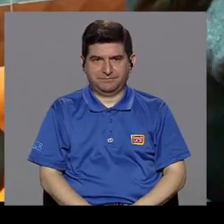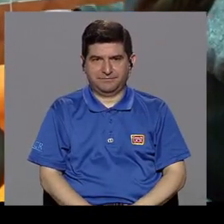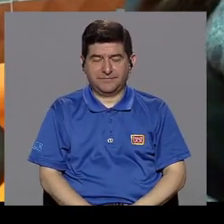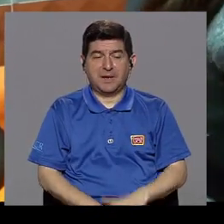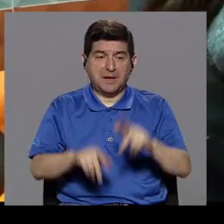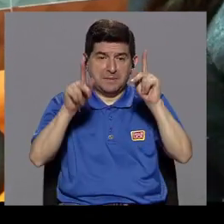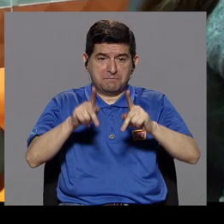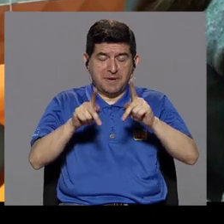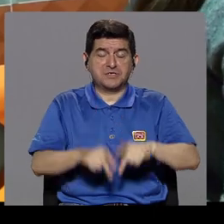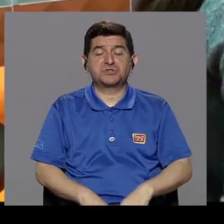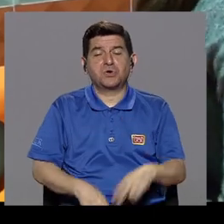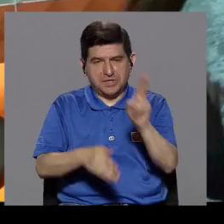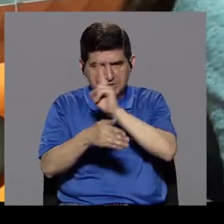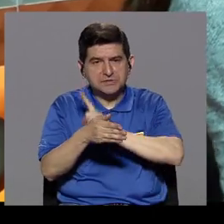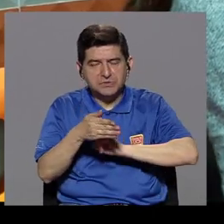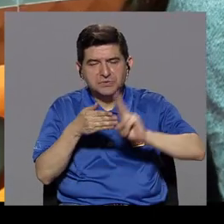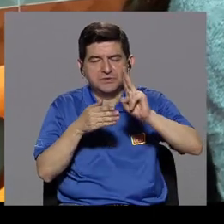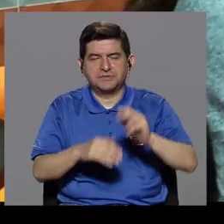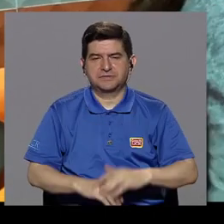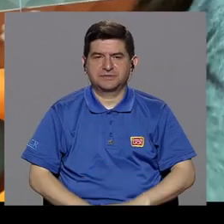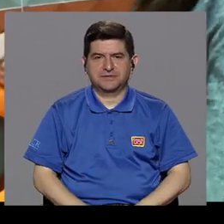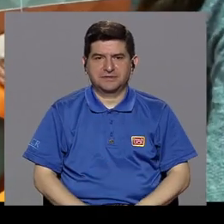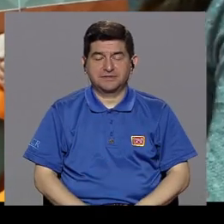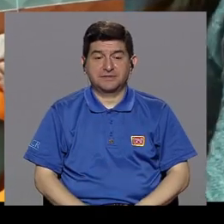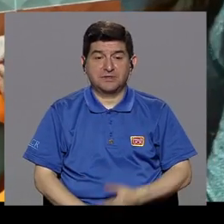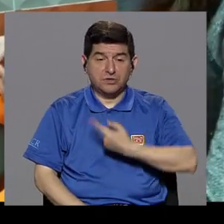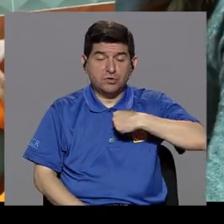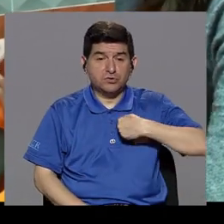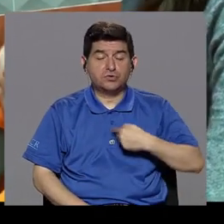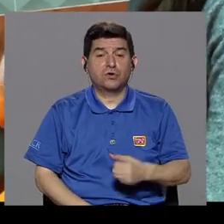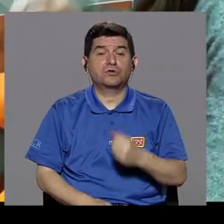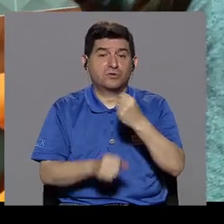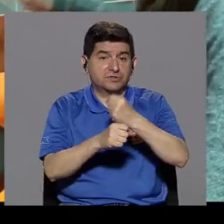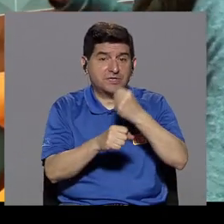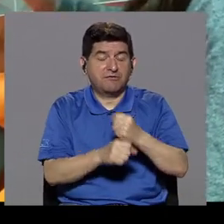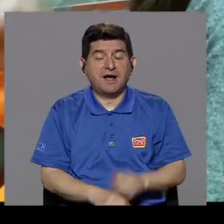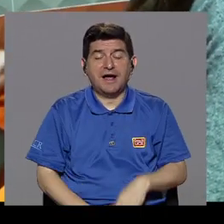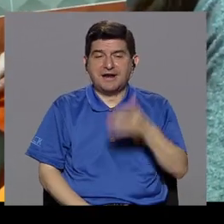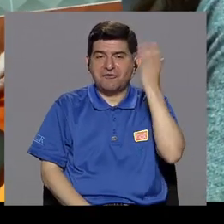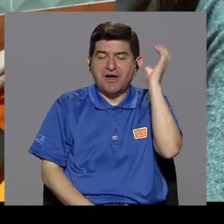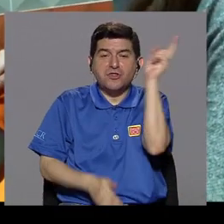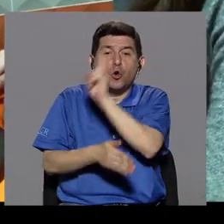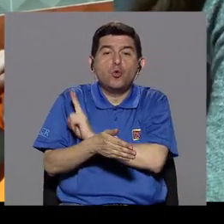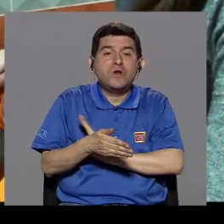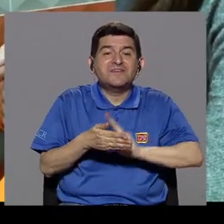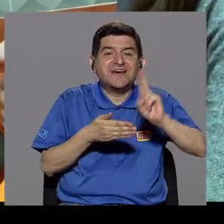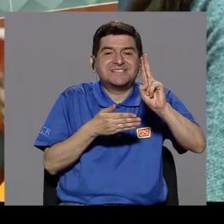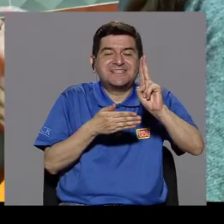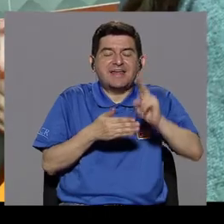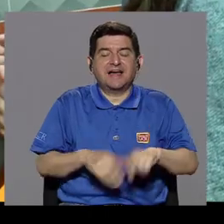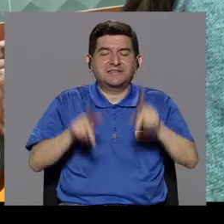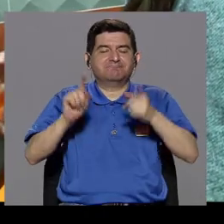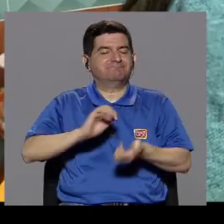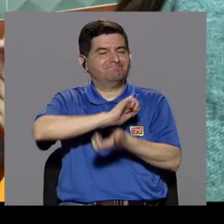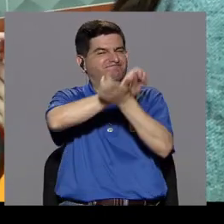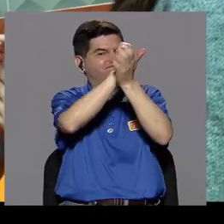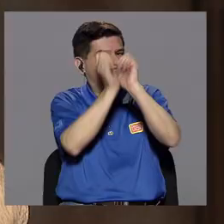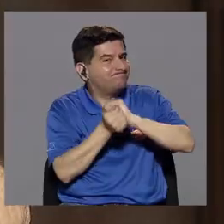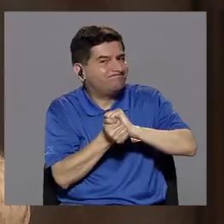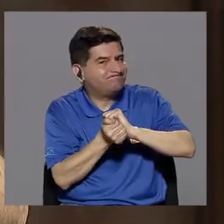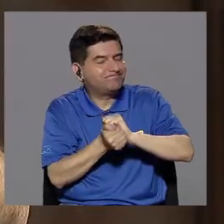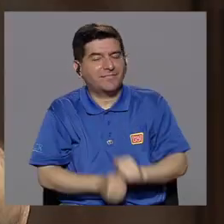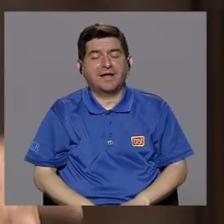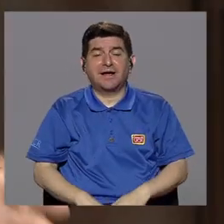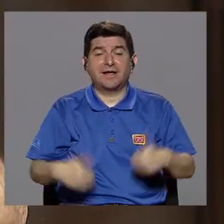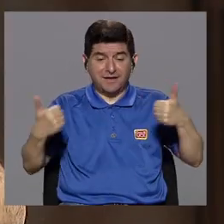público universitario, cuando hacemos la producción, por ejemplo, para Radio Universidad también el público cambia, entonces